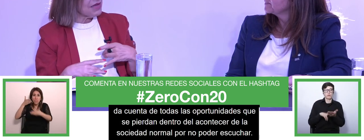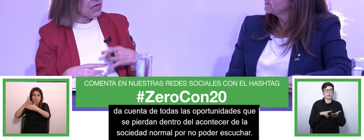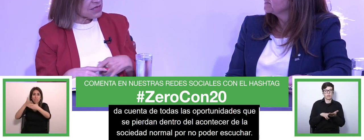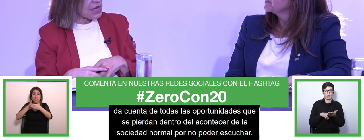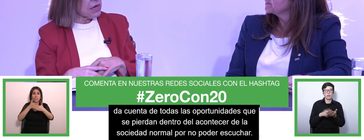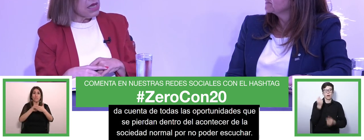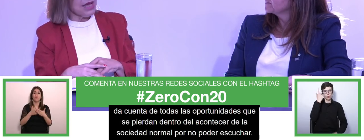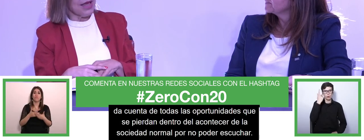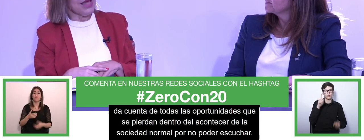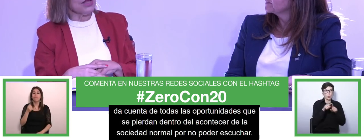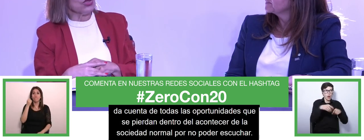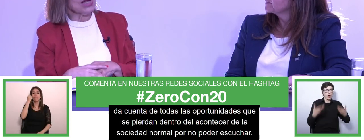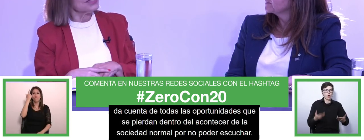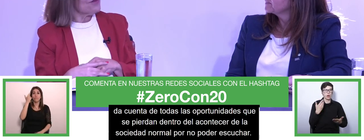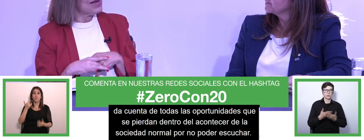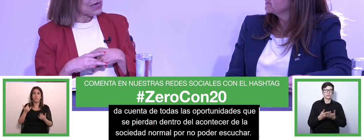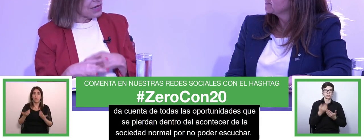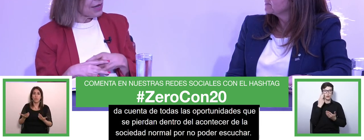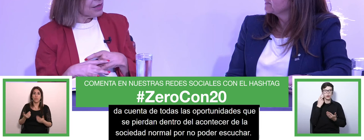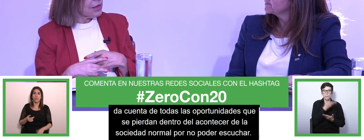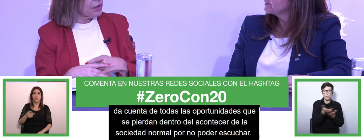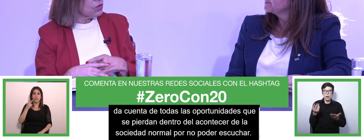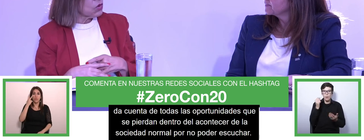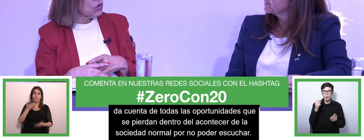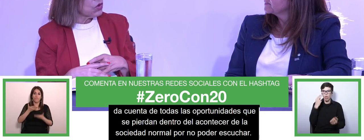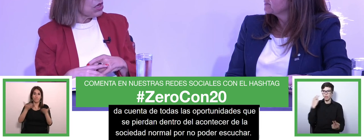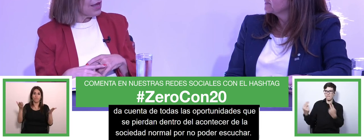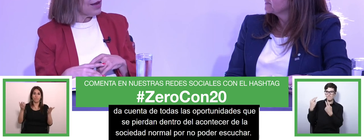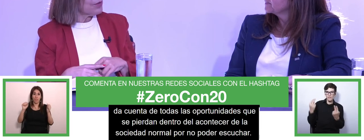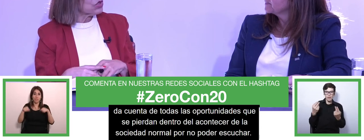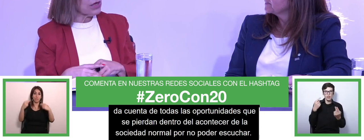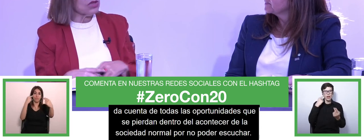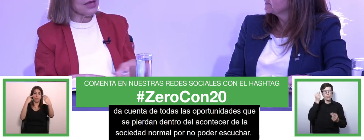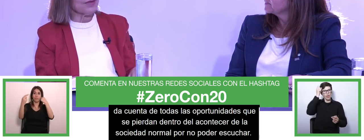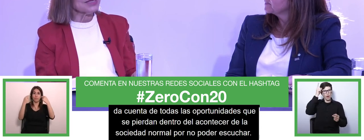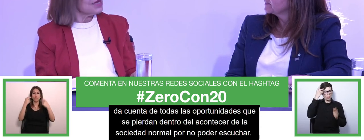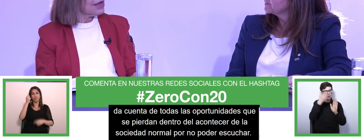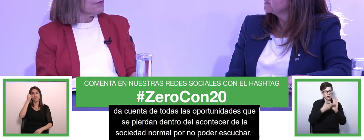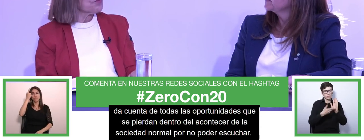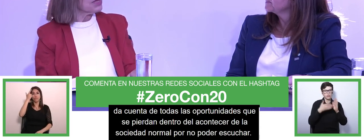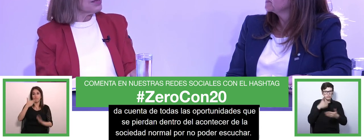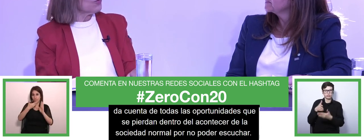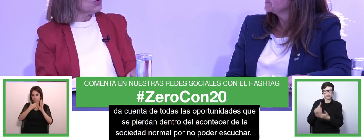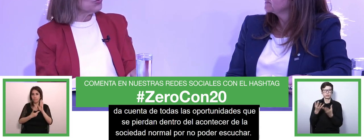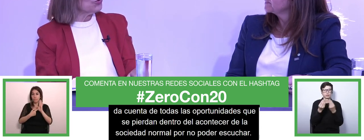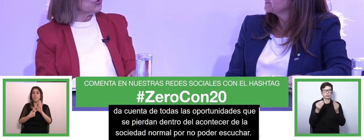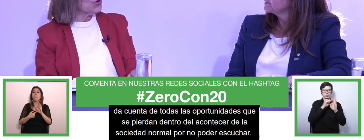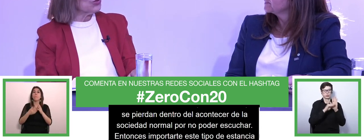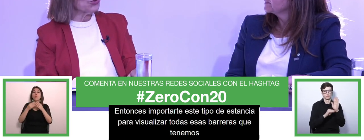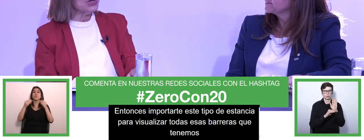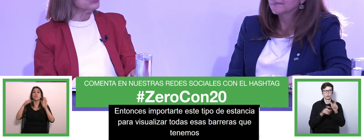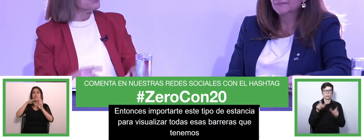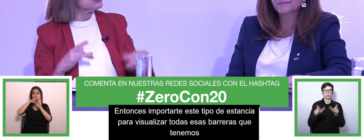visibilizar todas esas barreras que tenemos en las personas con discapacidad que cuando